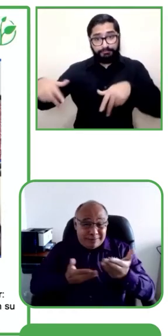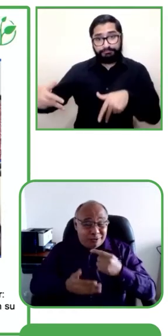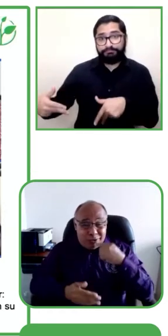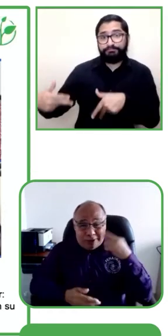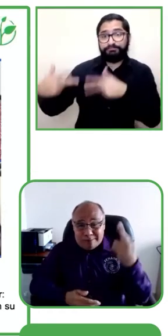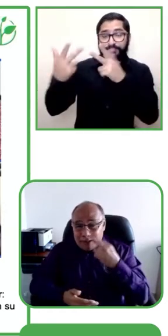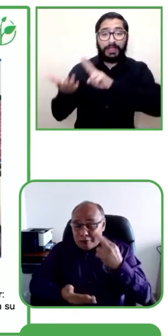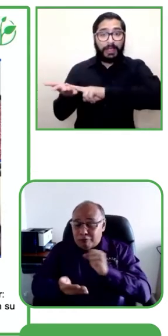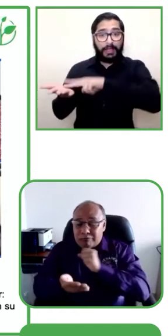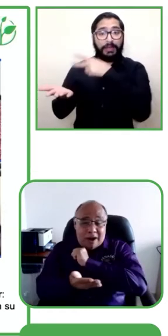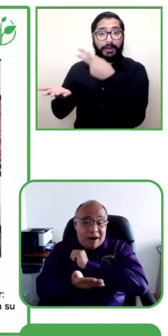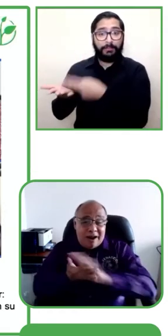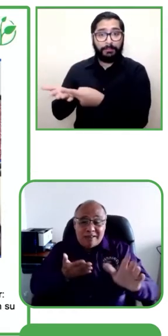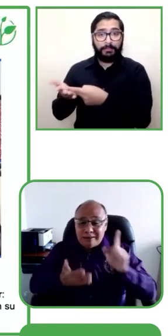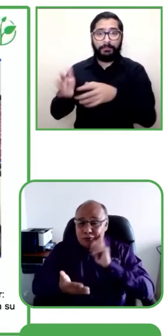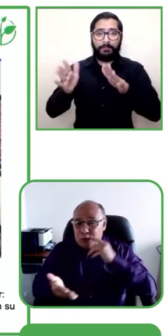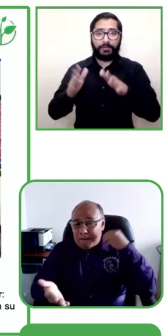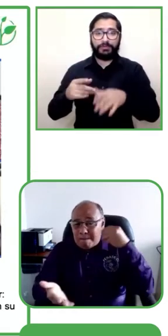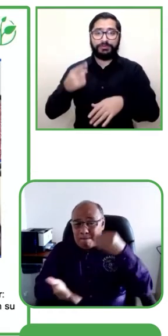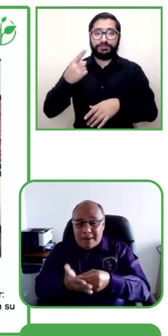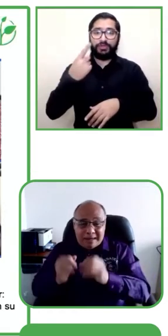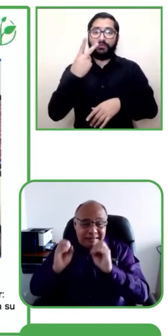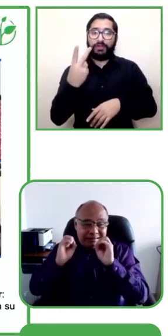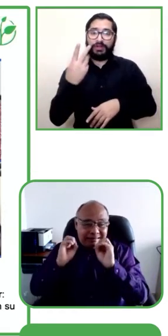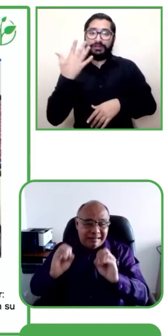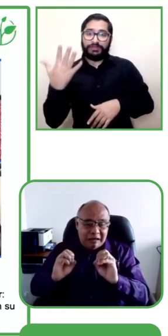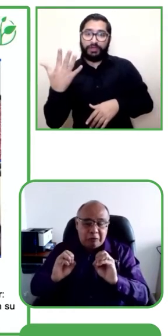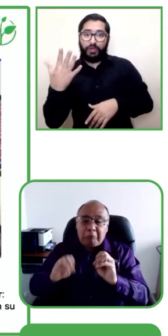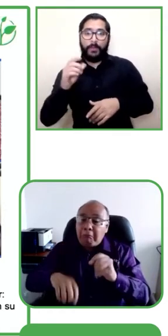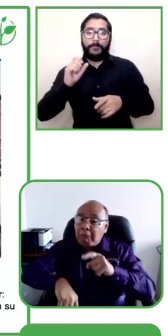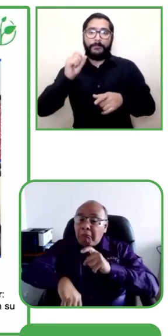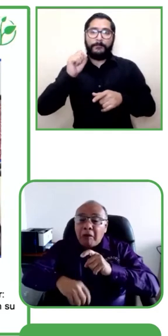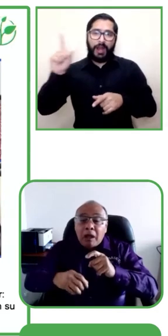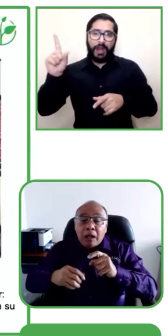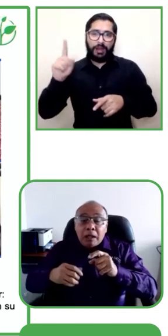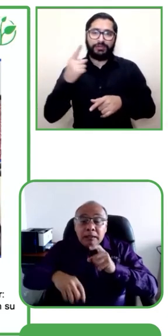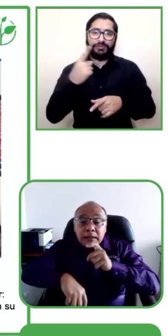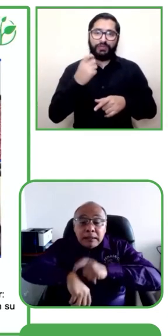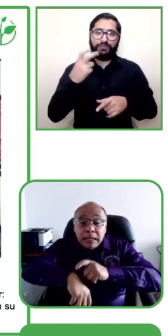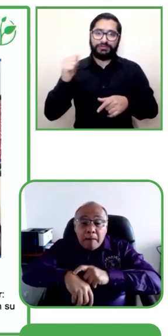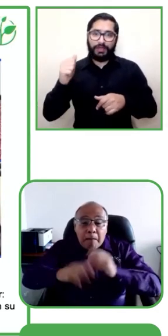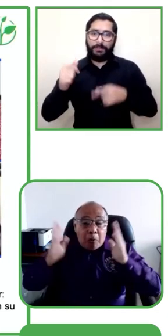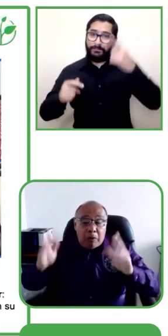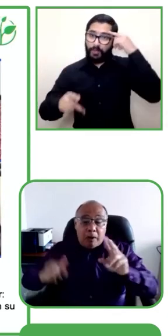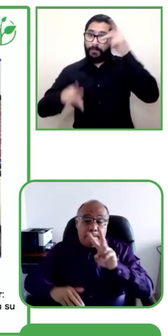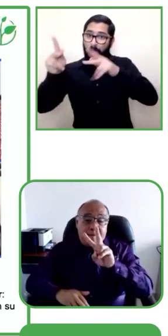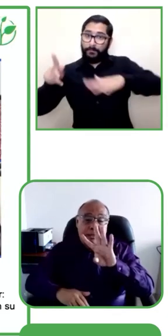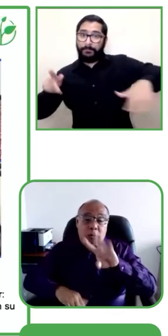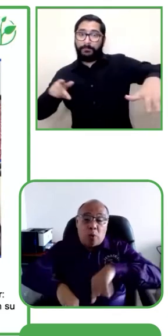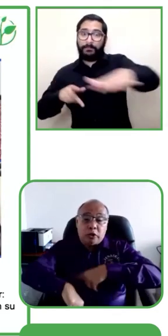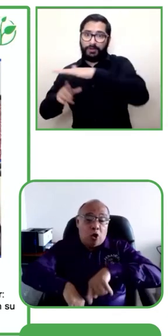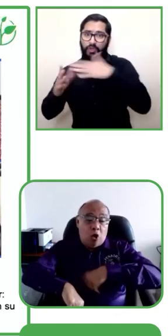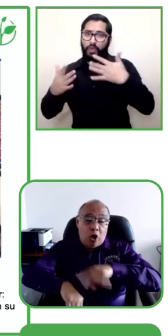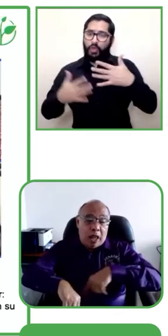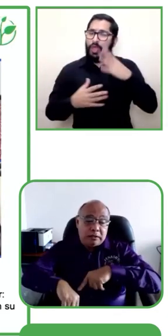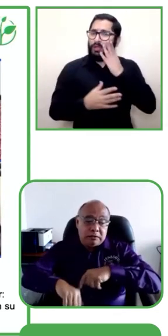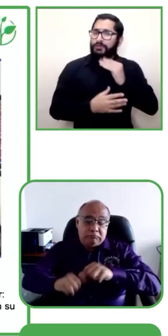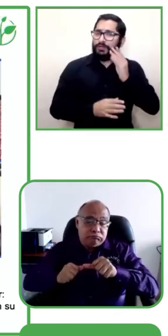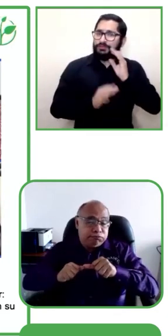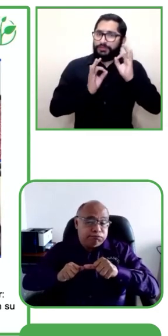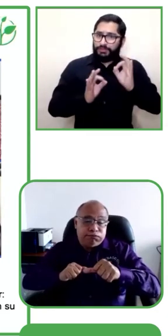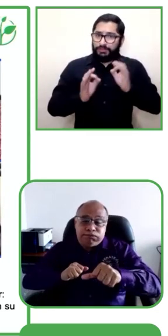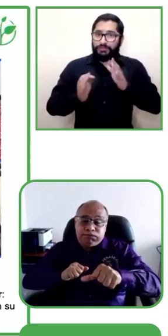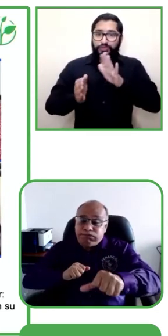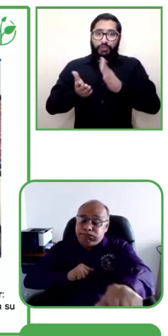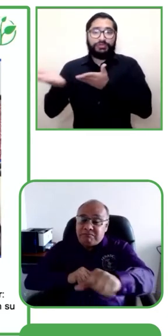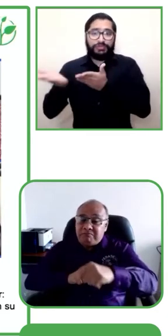remota, son 125.290. Repito, reitero, los servicios de interpretación son totalmente gratuitos